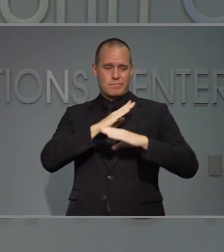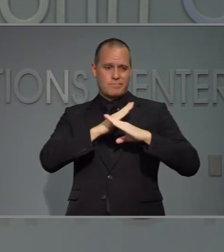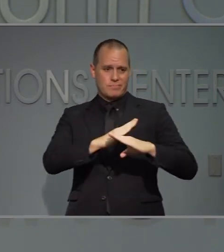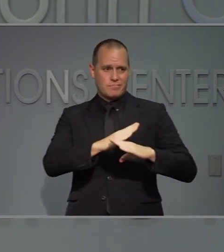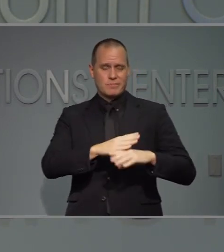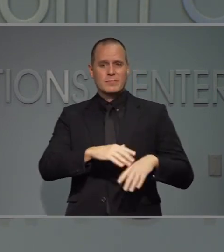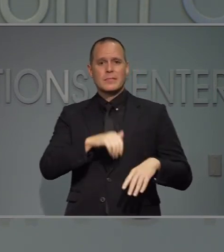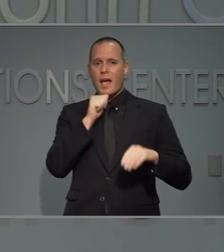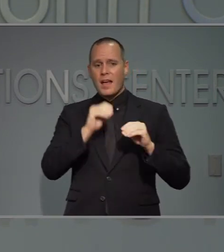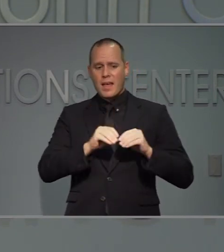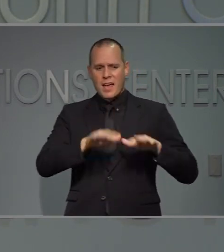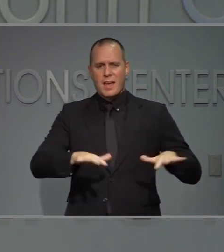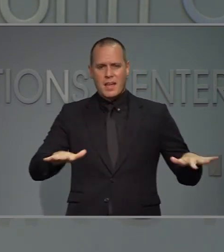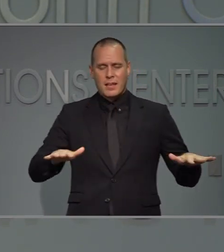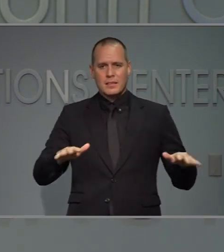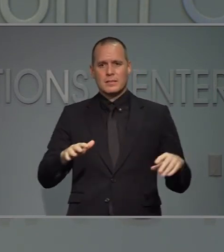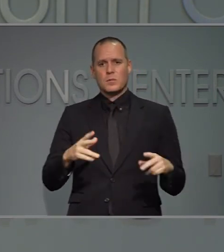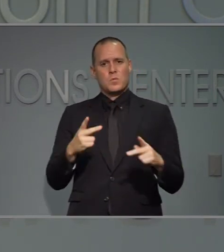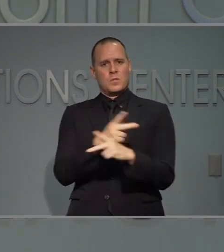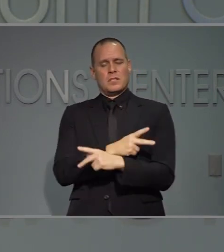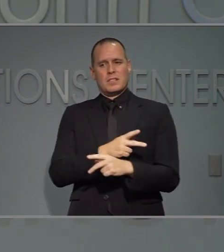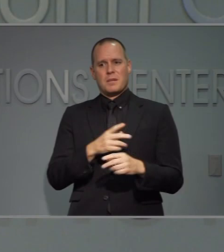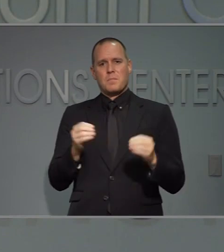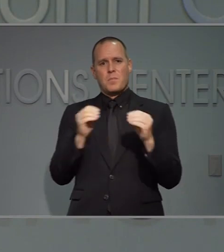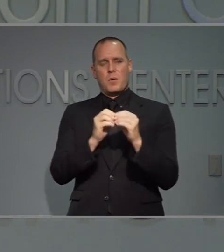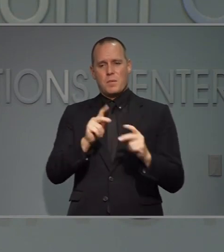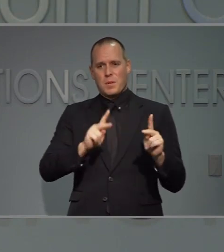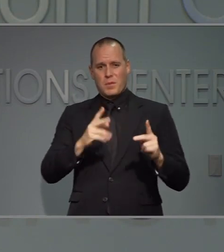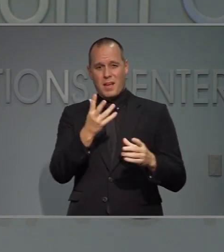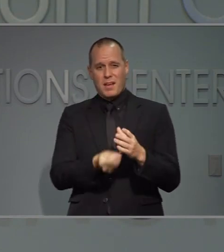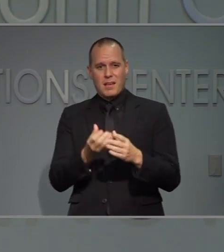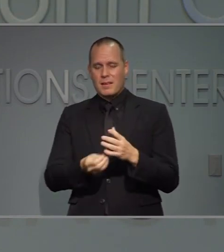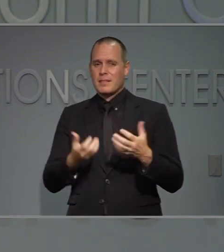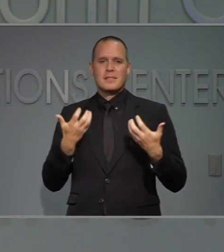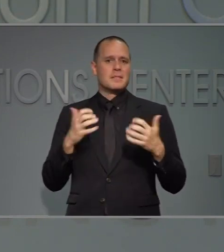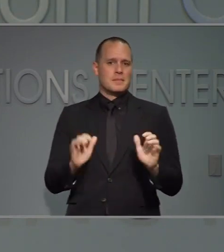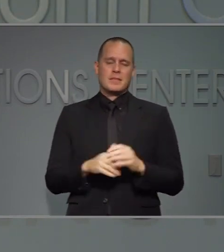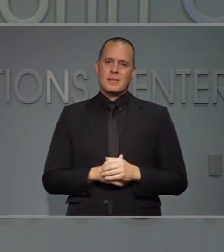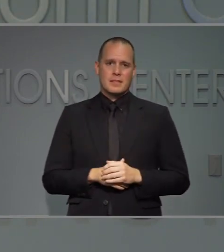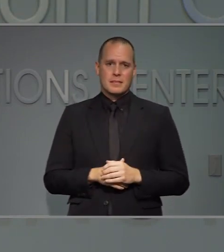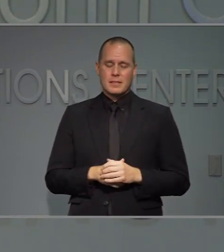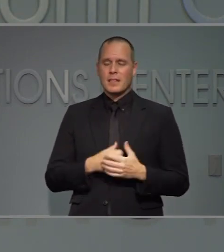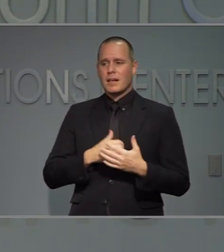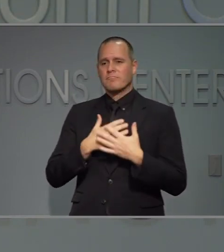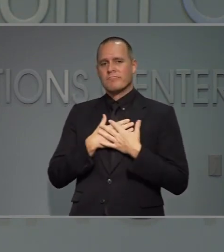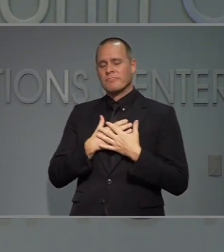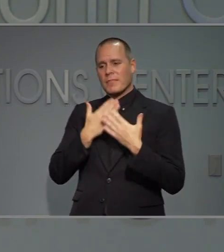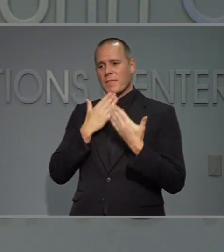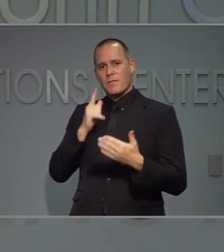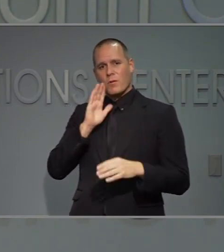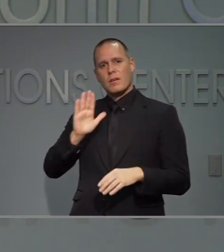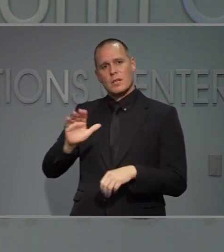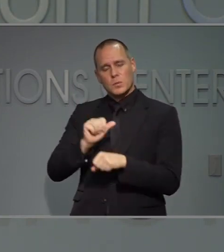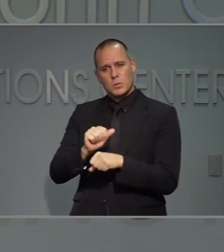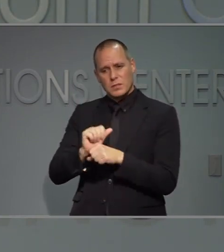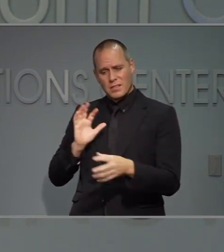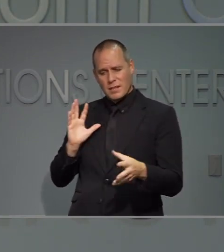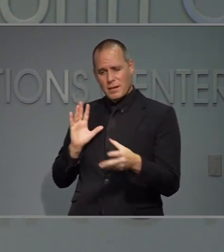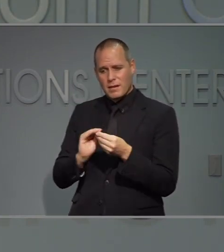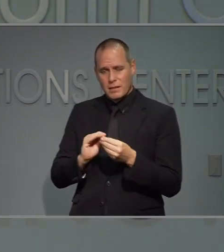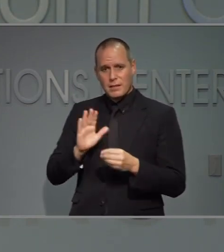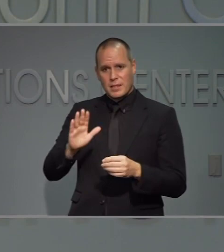que no tengamos más enfermedades y más muertes. Estoy muy muy agradecido por su vida y su servicio